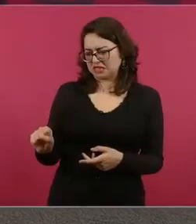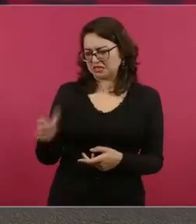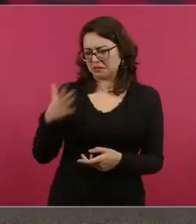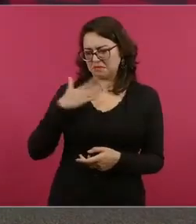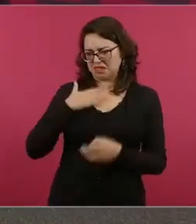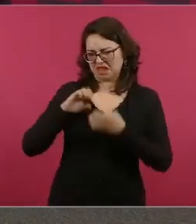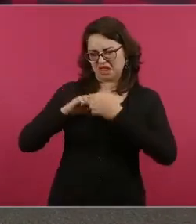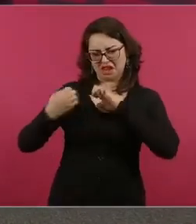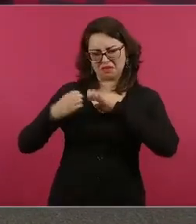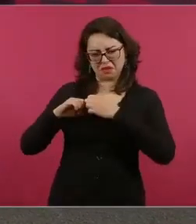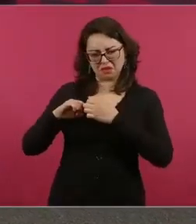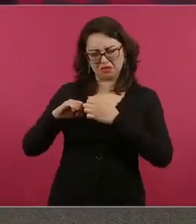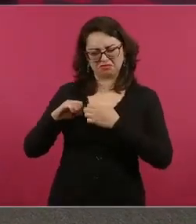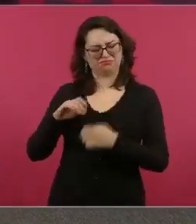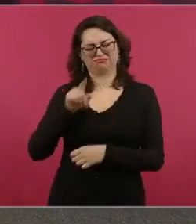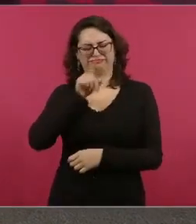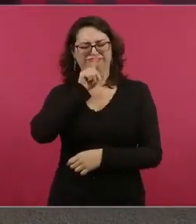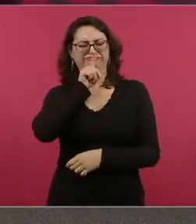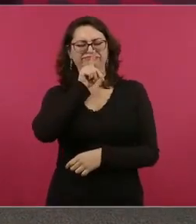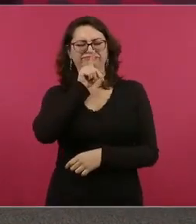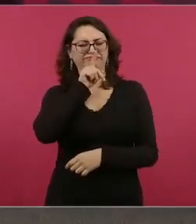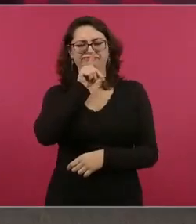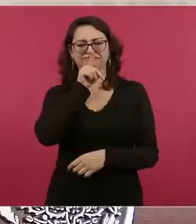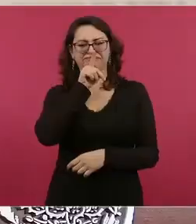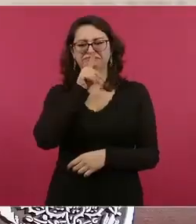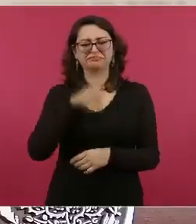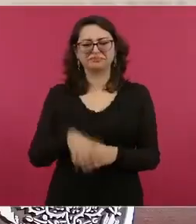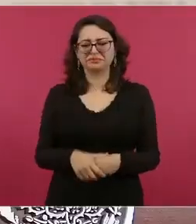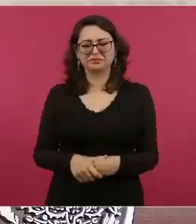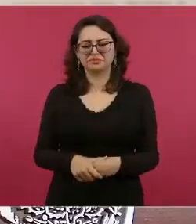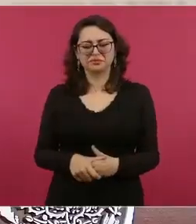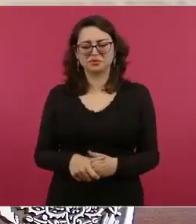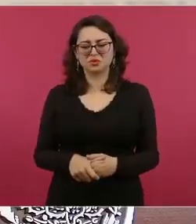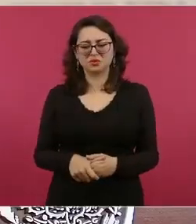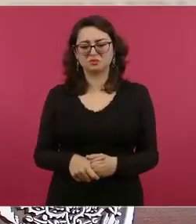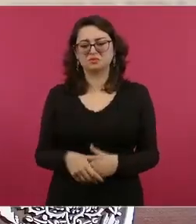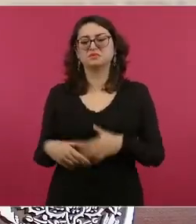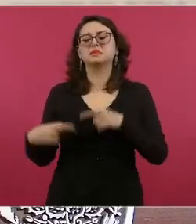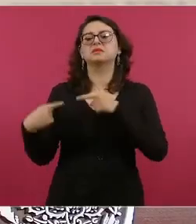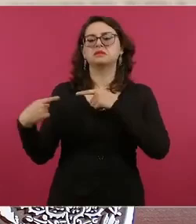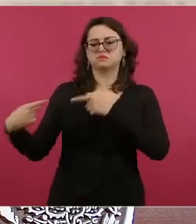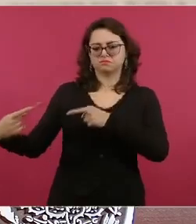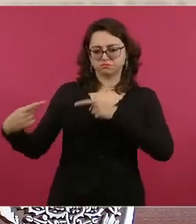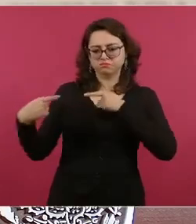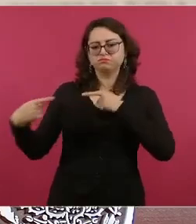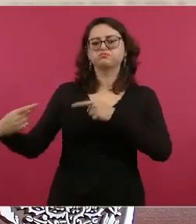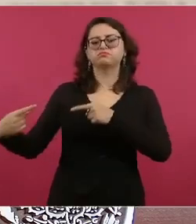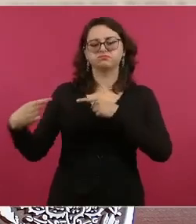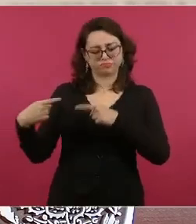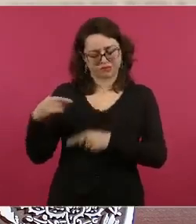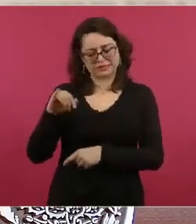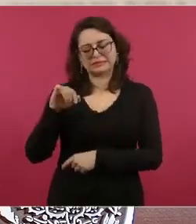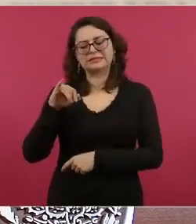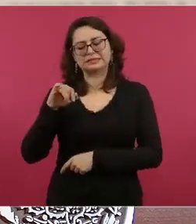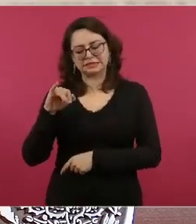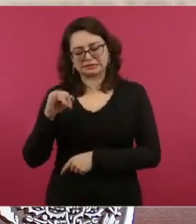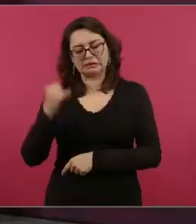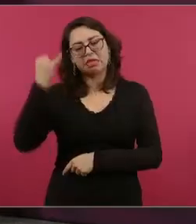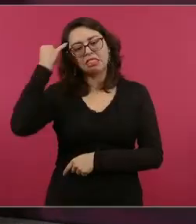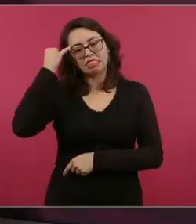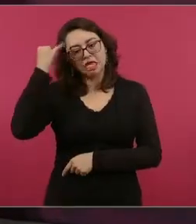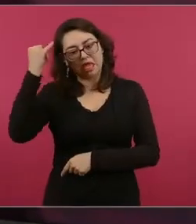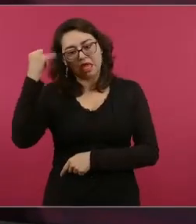sí tenemos diferencias en lo